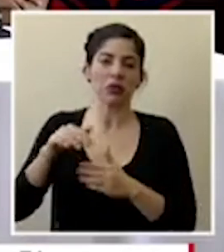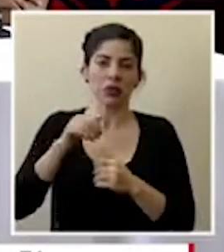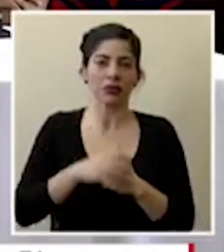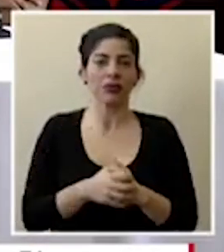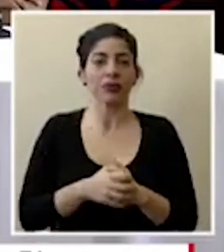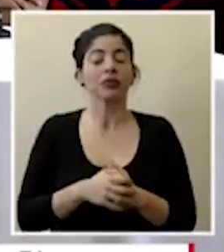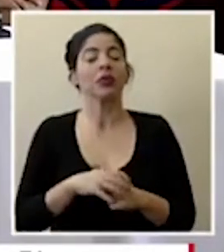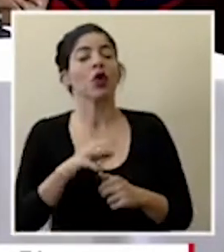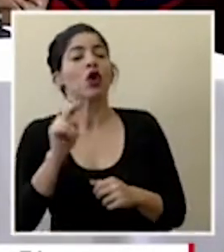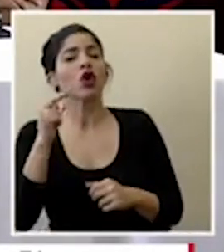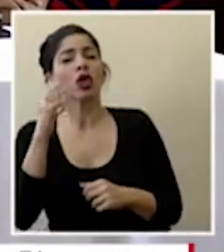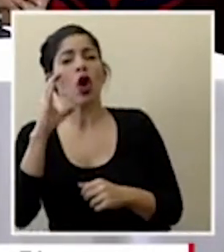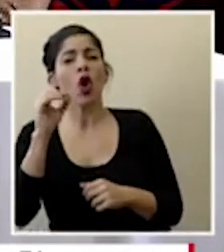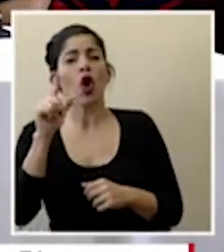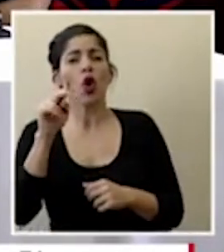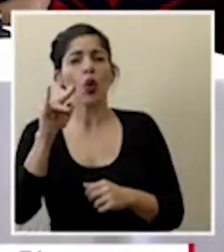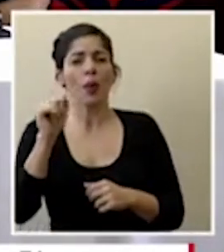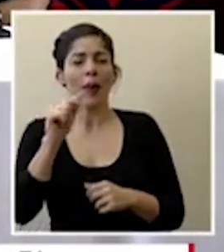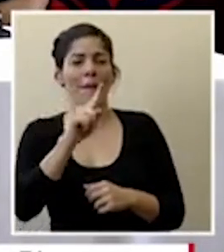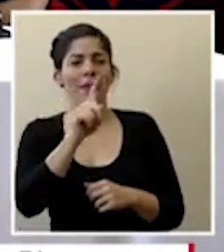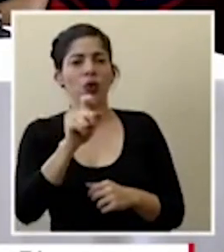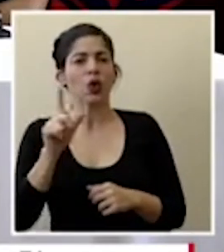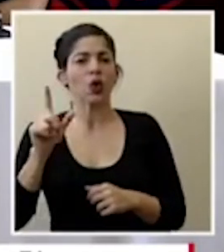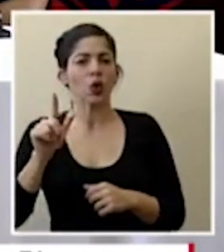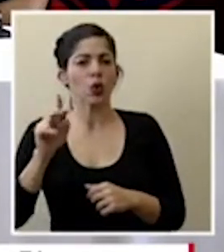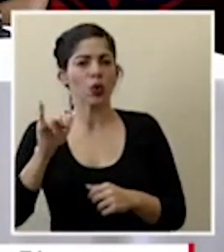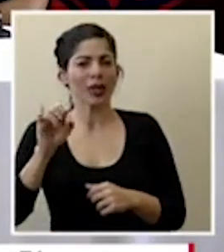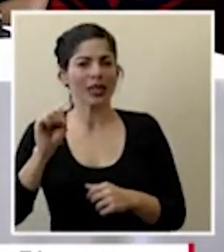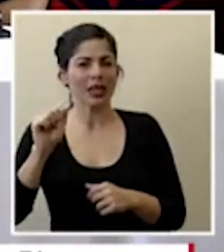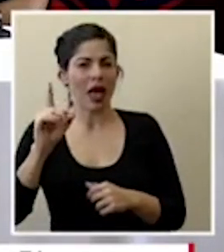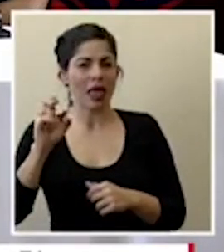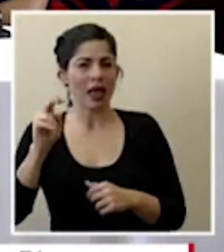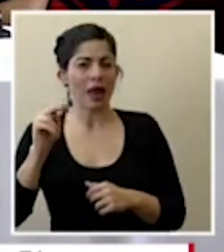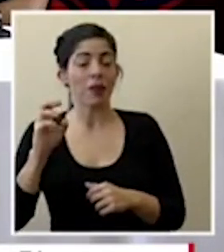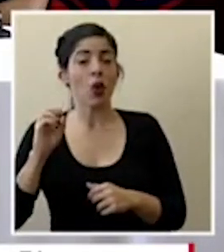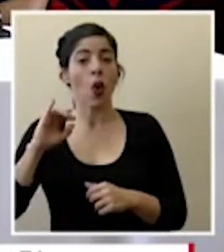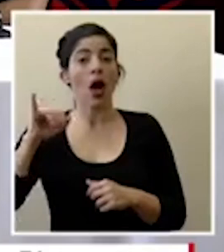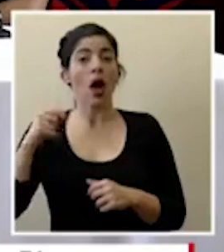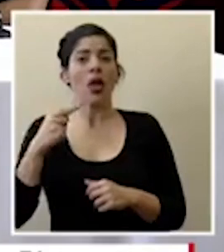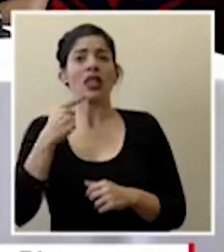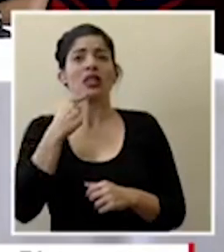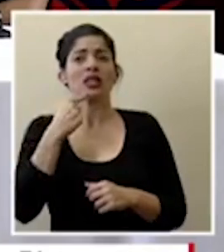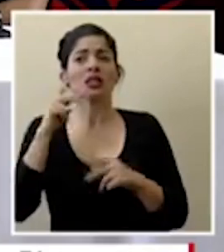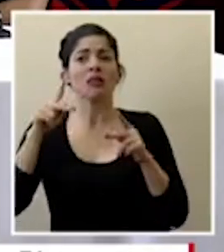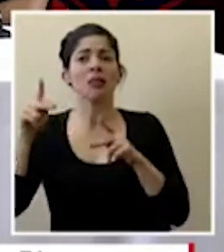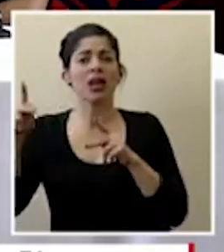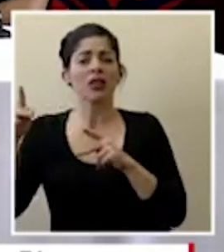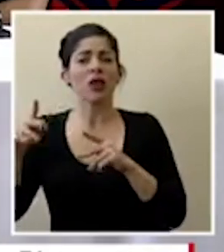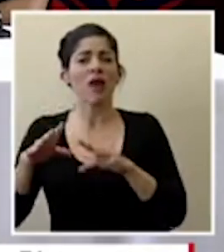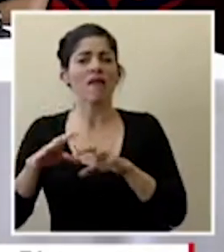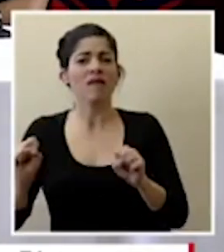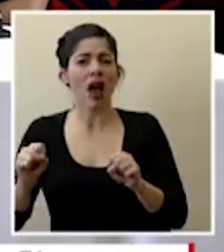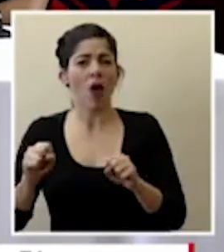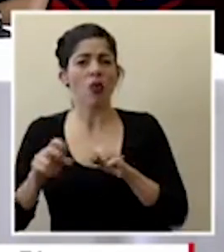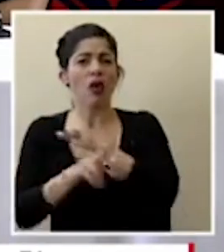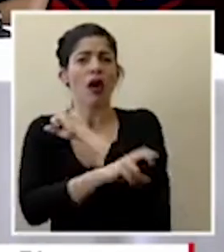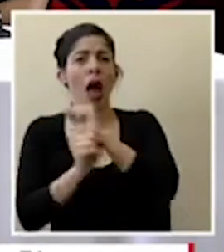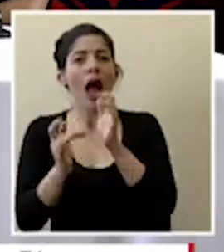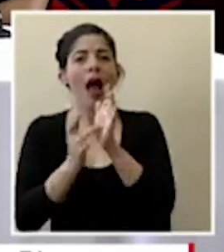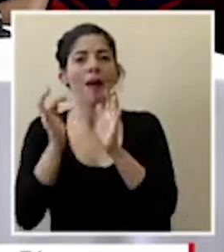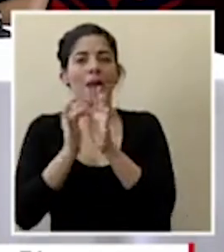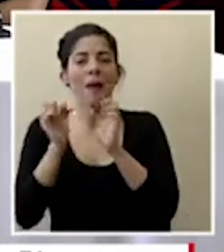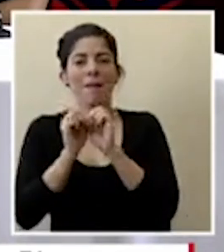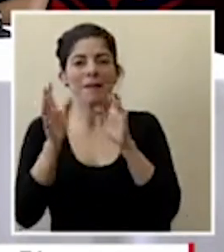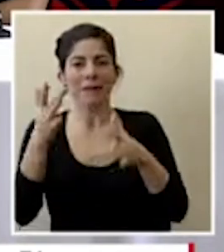consulta don luis adrián el oij advirtió hoy de nuevas modalidades de estafas que cometen personas que se aprovechan de la situación de la pandemia